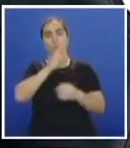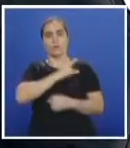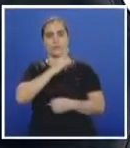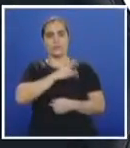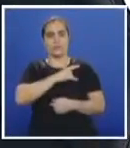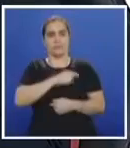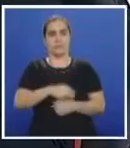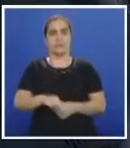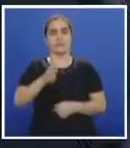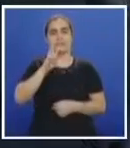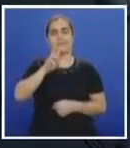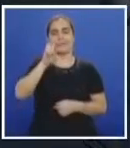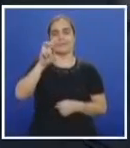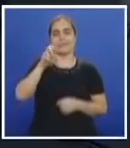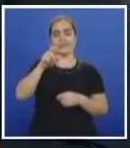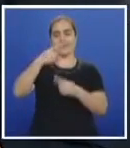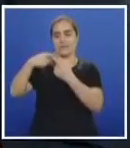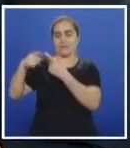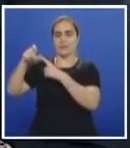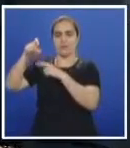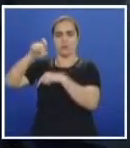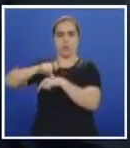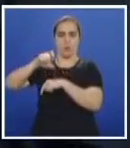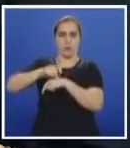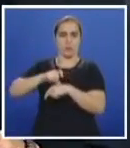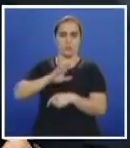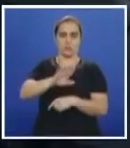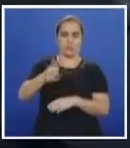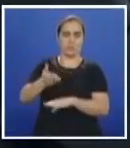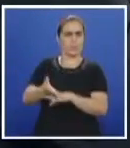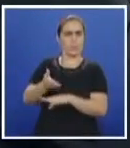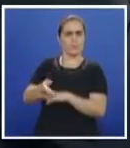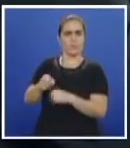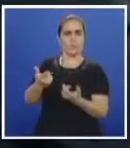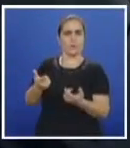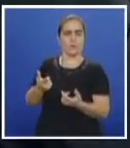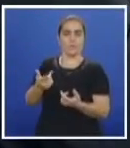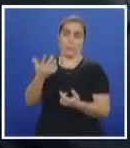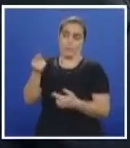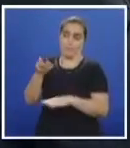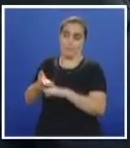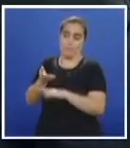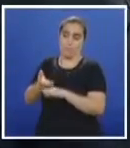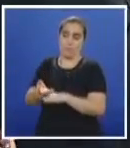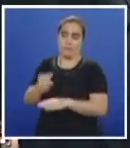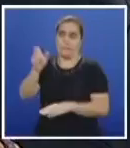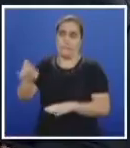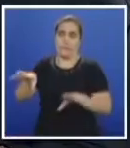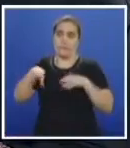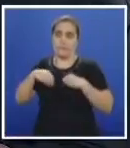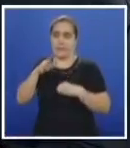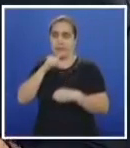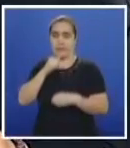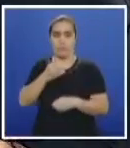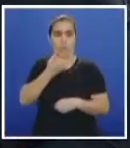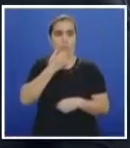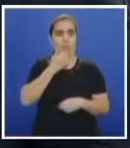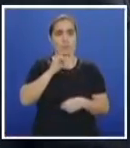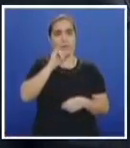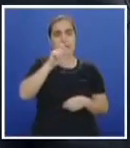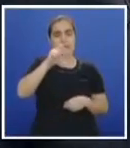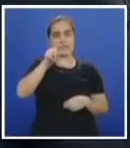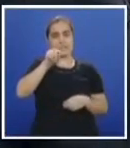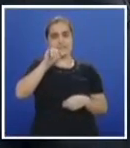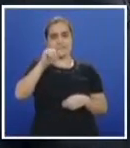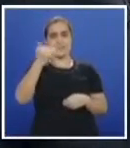están haciendo y esas propuestas que ustedes les plantean, pero que de pronto no son acogidas? Me gustaría saber, por ejemplo, en el ICESI les construyeron hasta duchas.